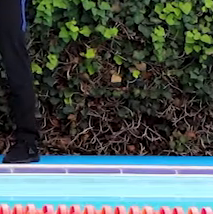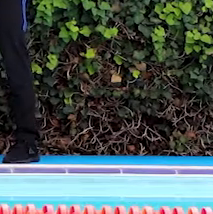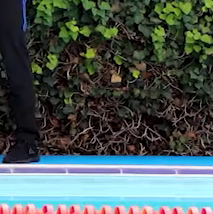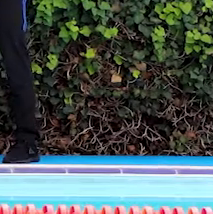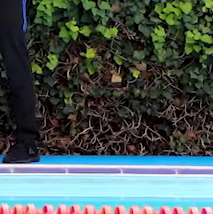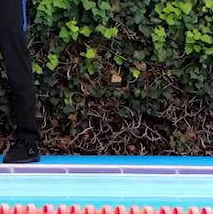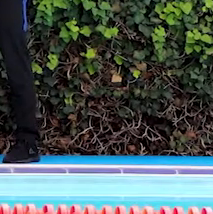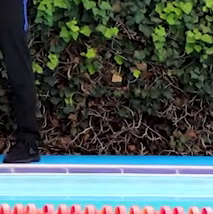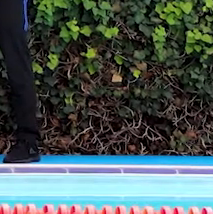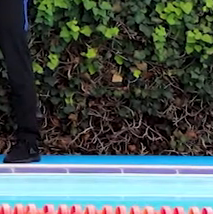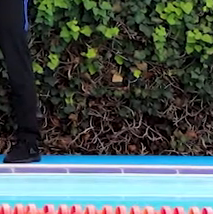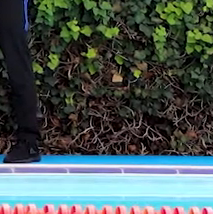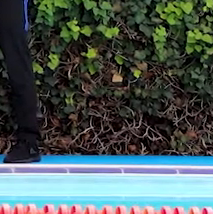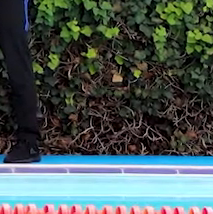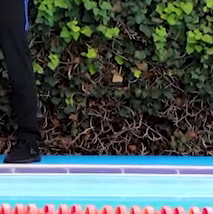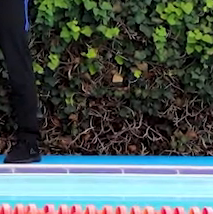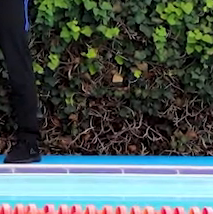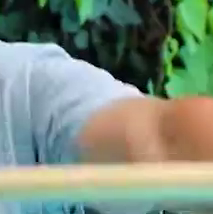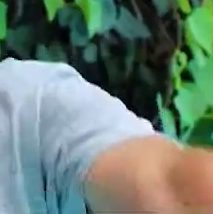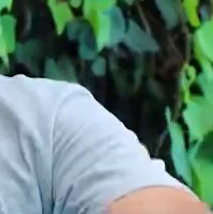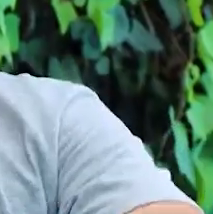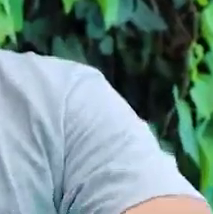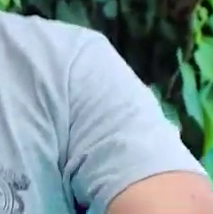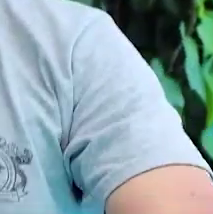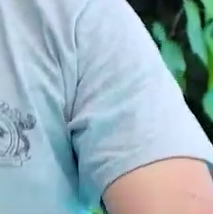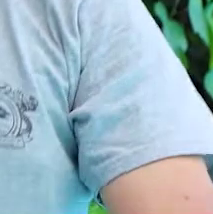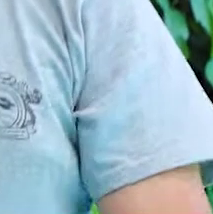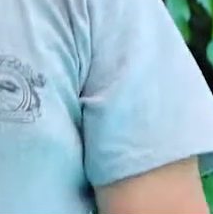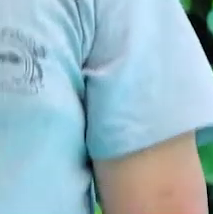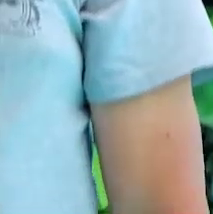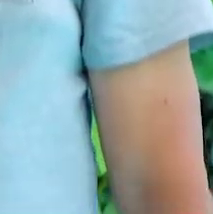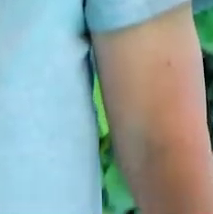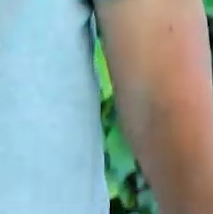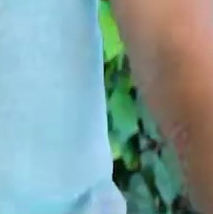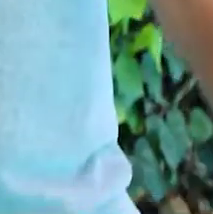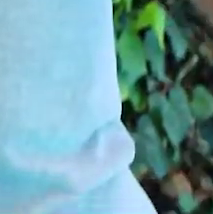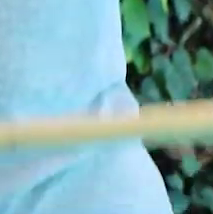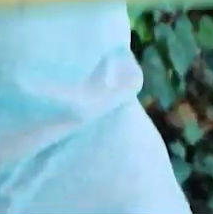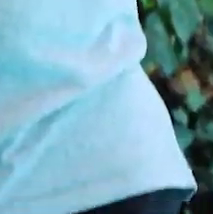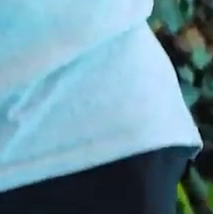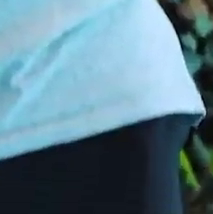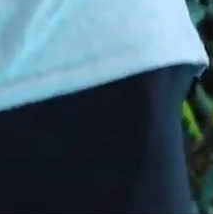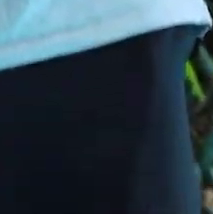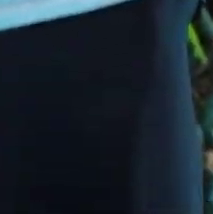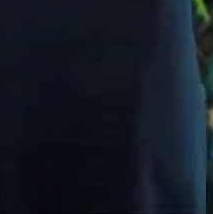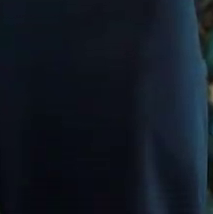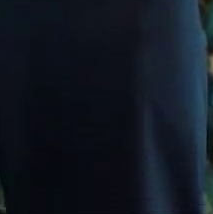anchura de nuestros hombros y vamos a hacer extensión